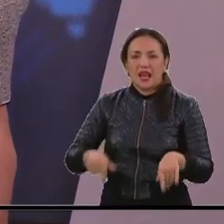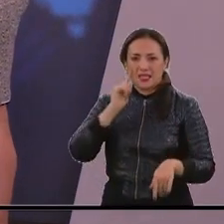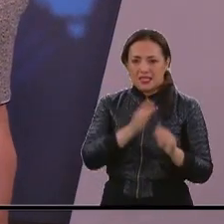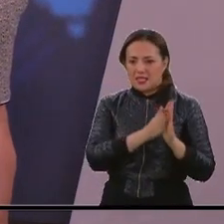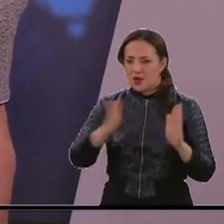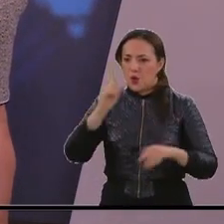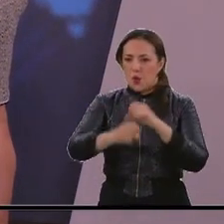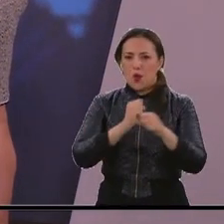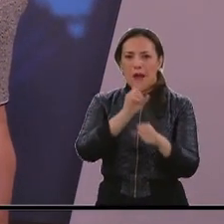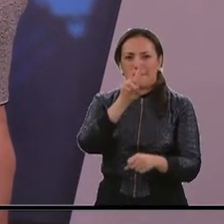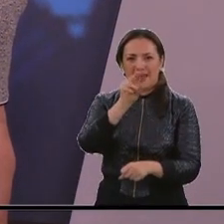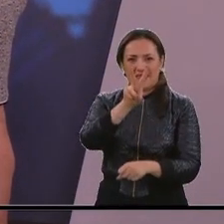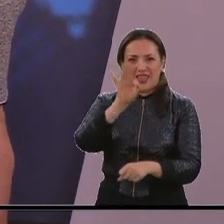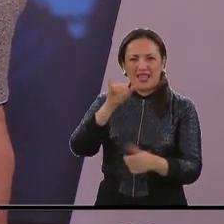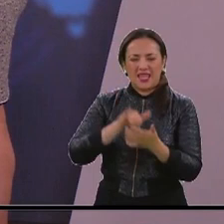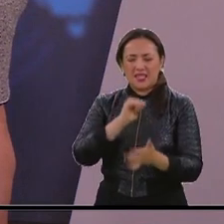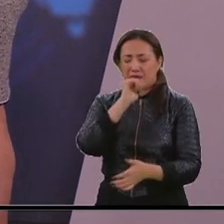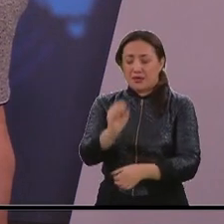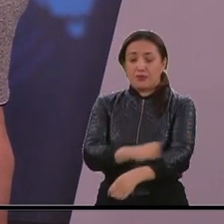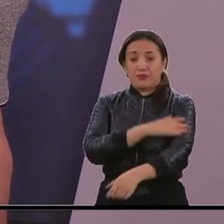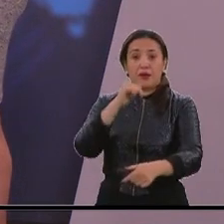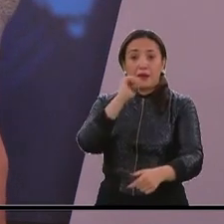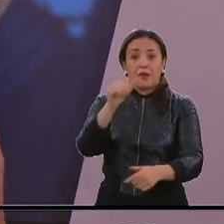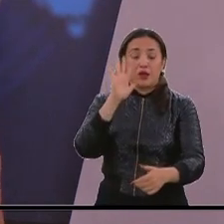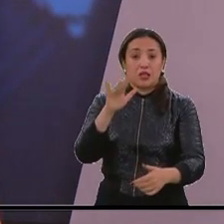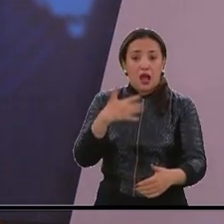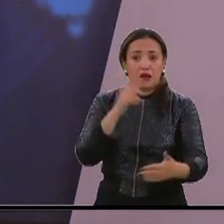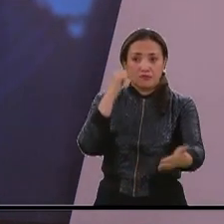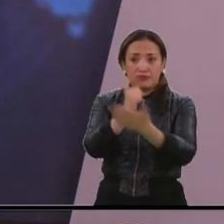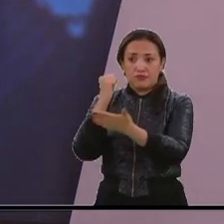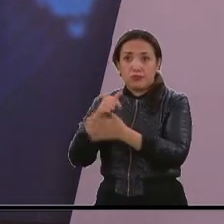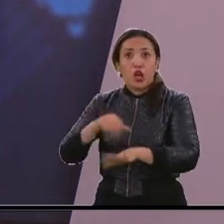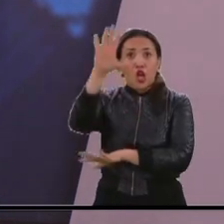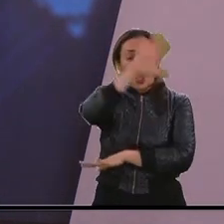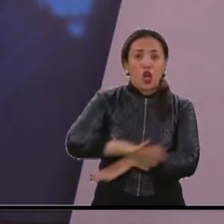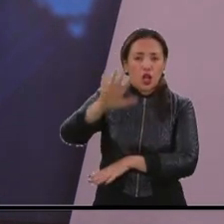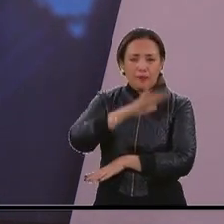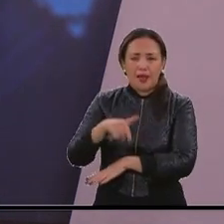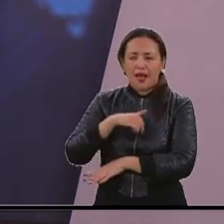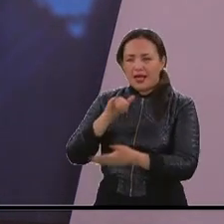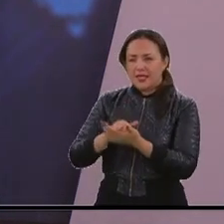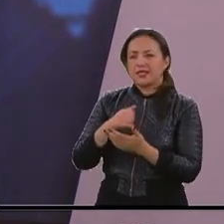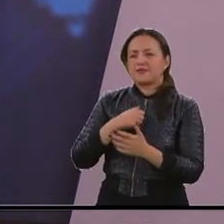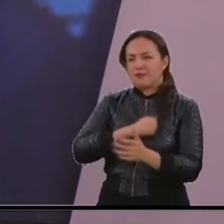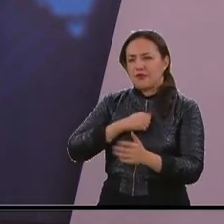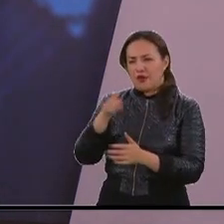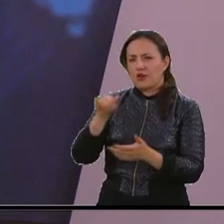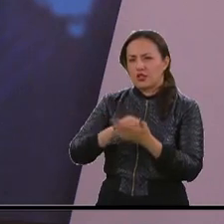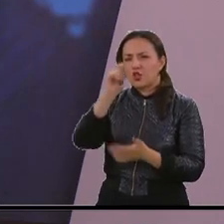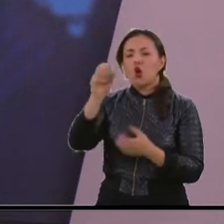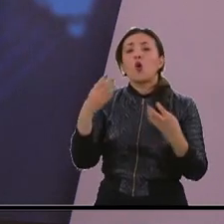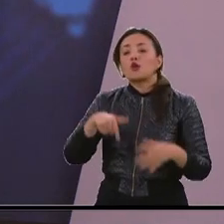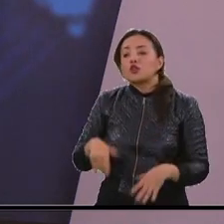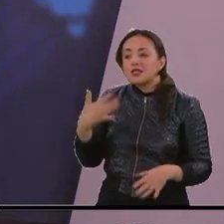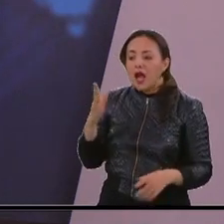ese escabroso fenómeno de los feminicidios en el país, justamente. Te invito a que nos escribas, por favor. Llevamos cuatro